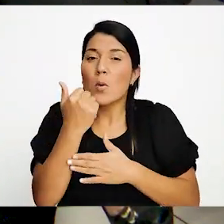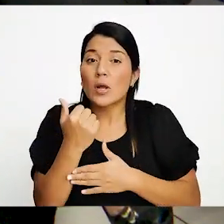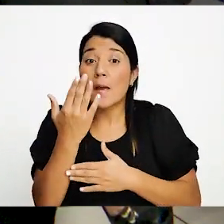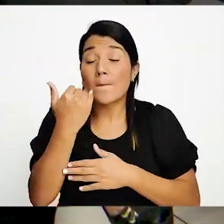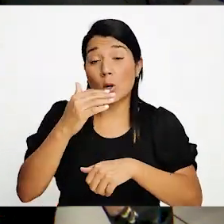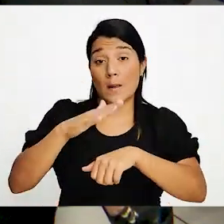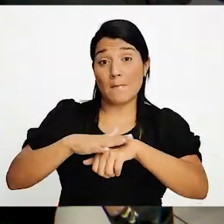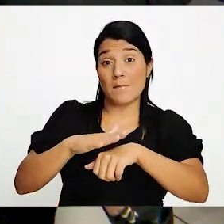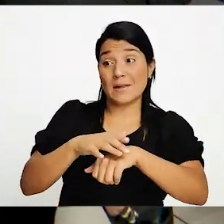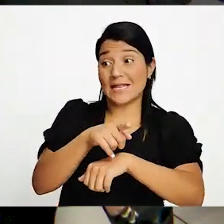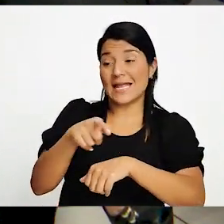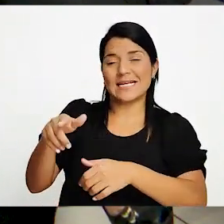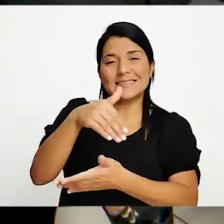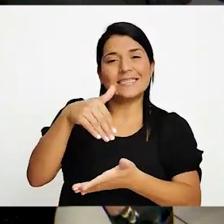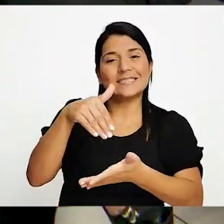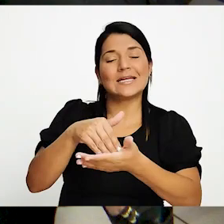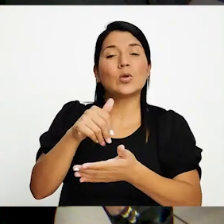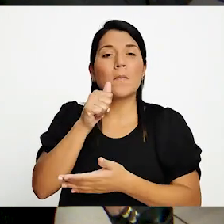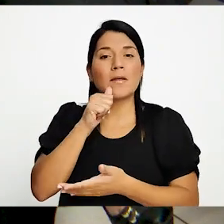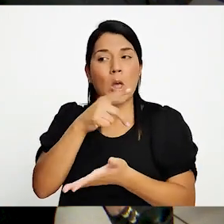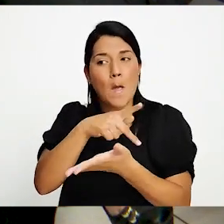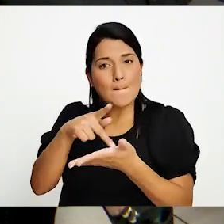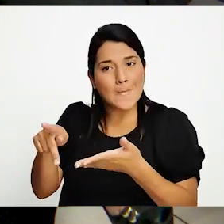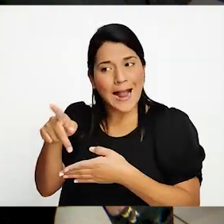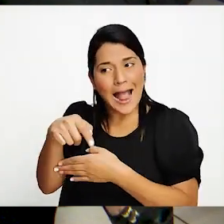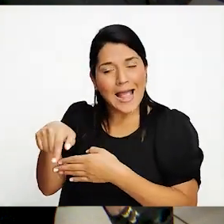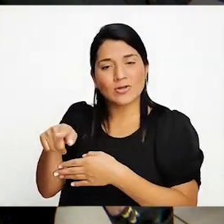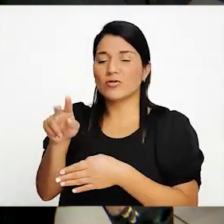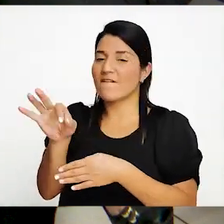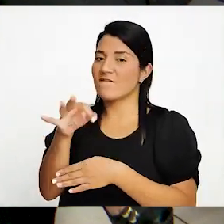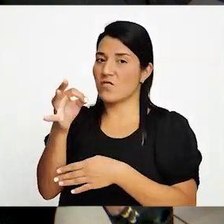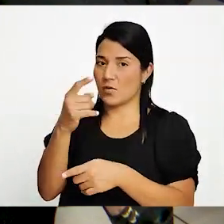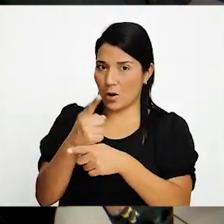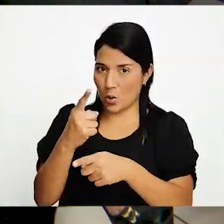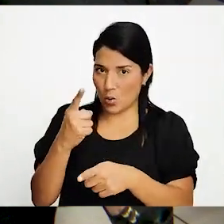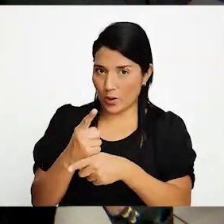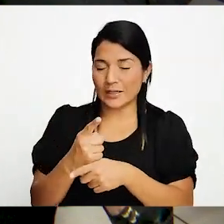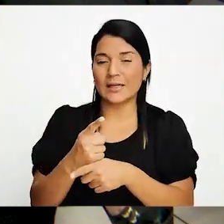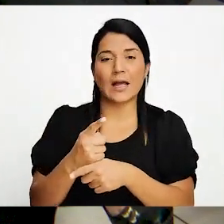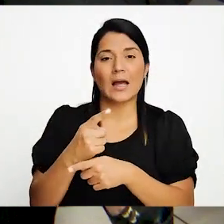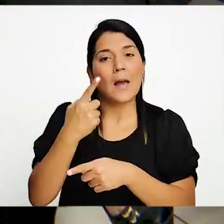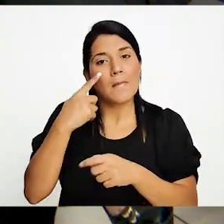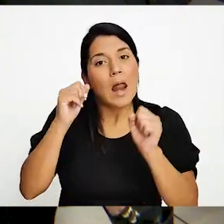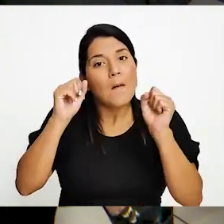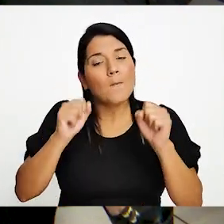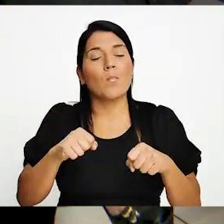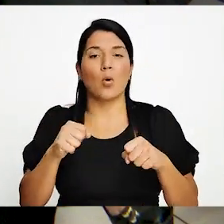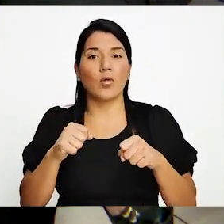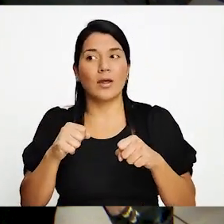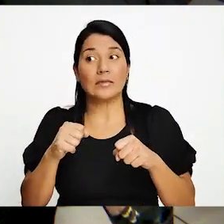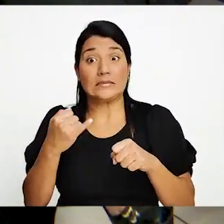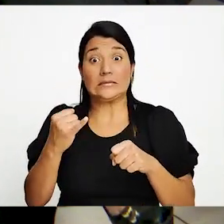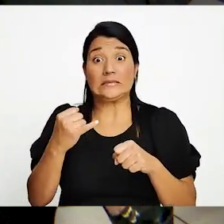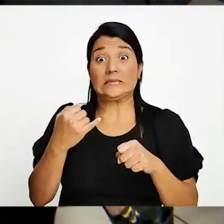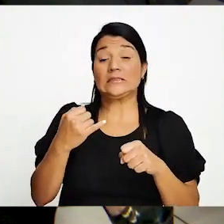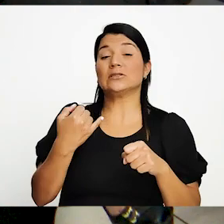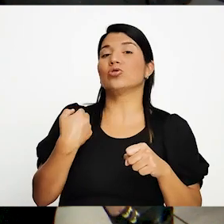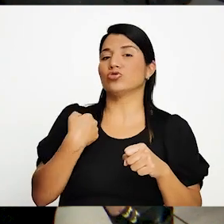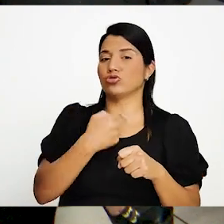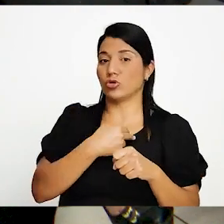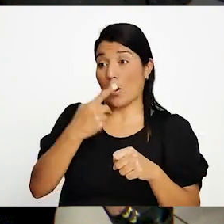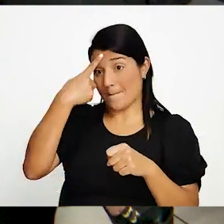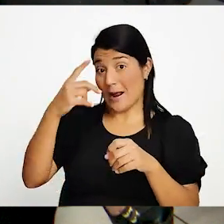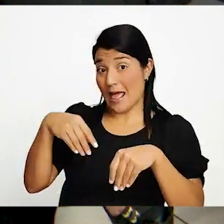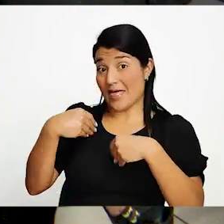estos centros privados les den salarios competitivos con el fin de obtener el reconocimiento. Y así también